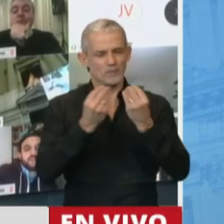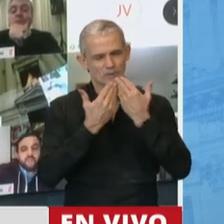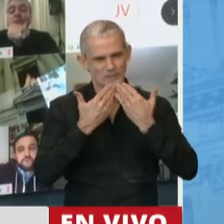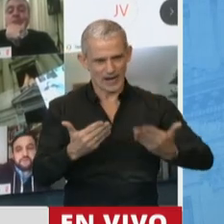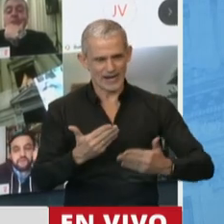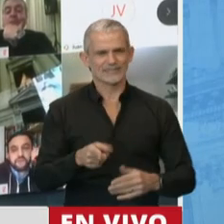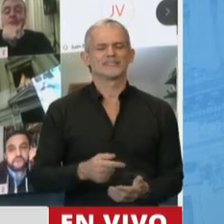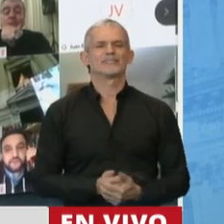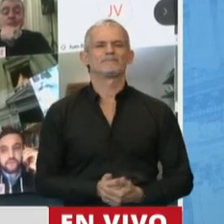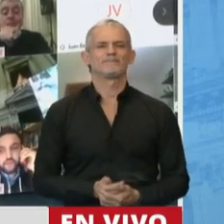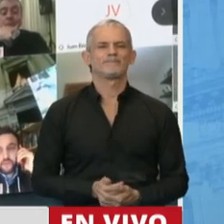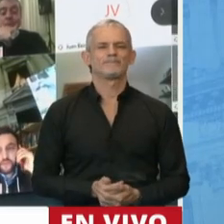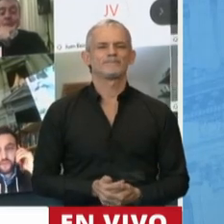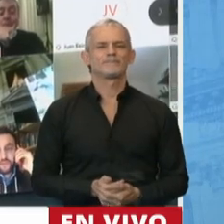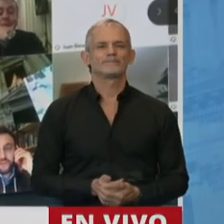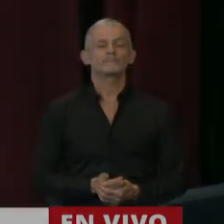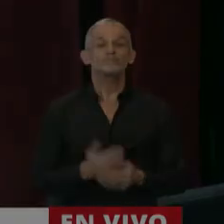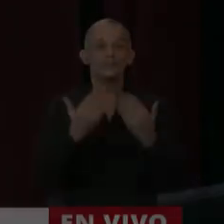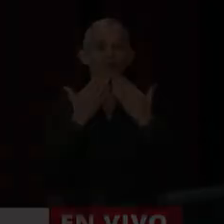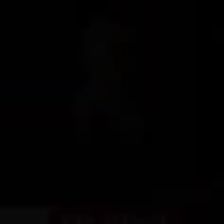Muchísimas gracias, señor presidente. Gracias, diputada.